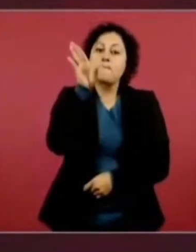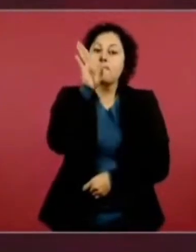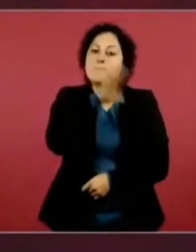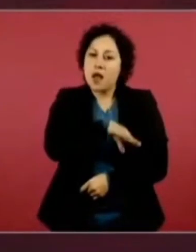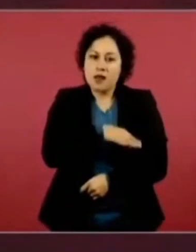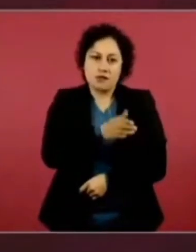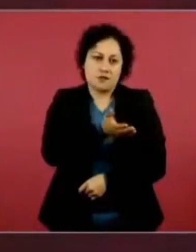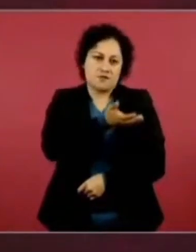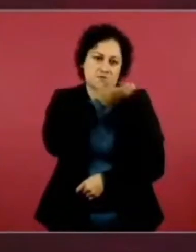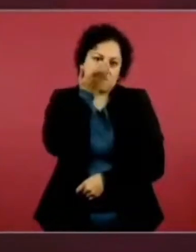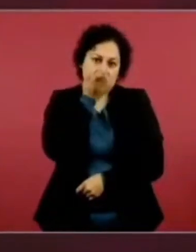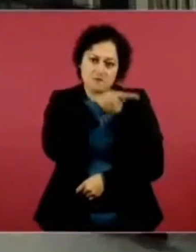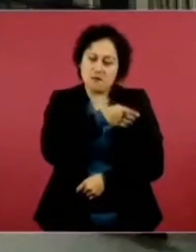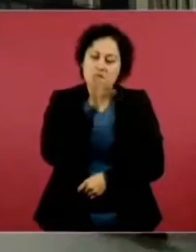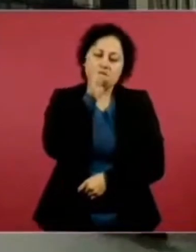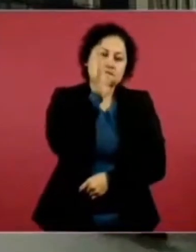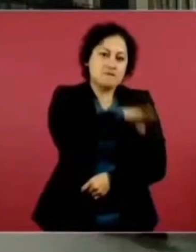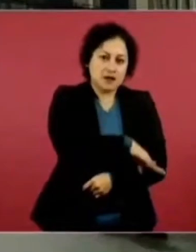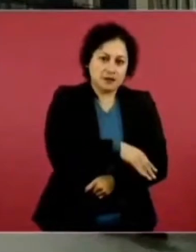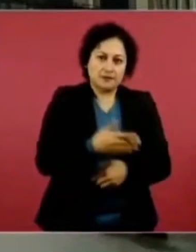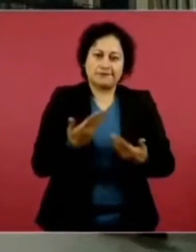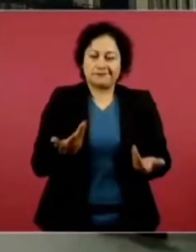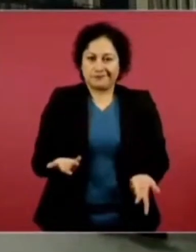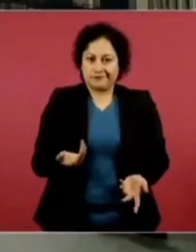lo vamos a ver. Ok, gracias.